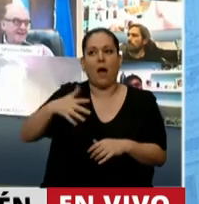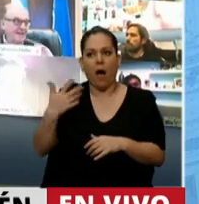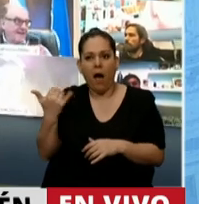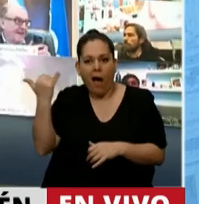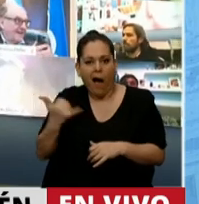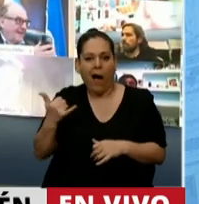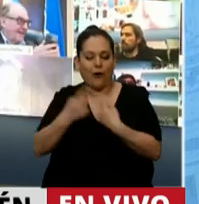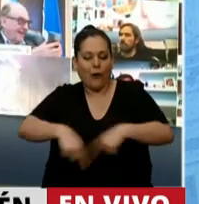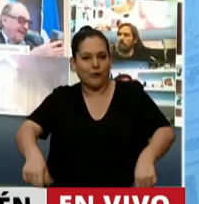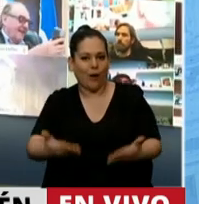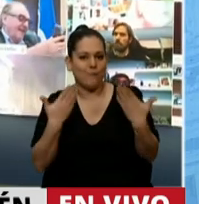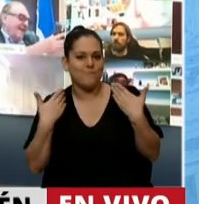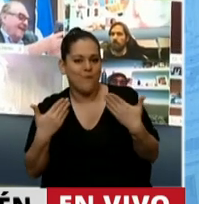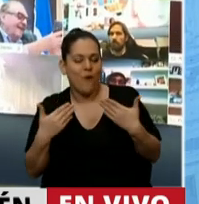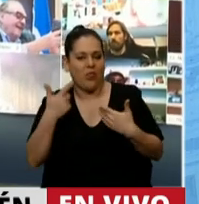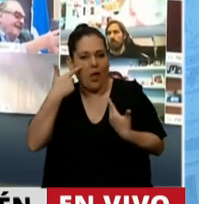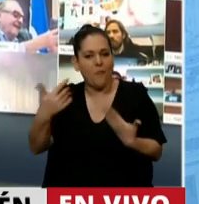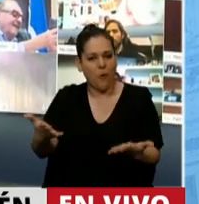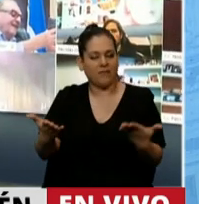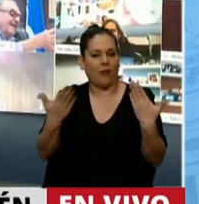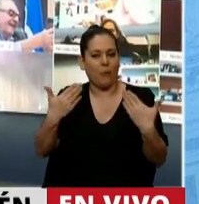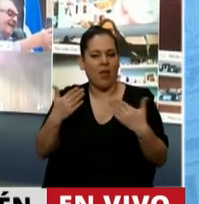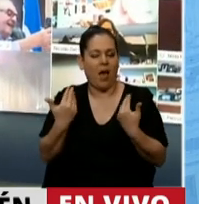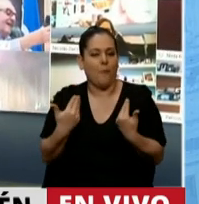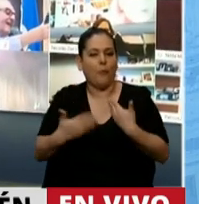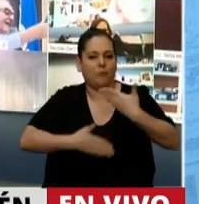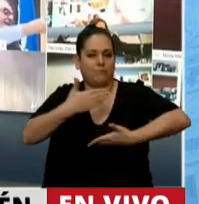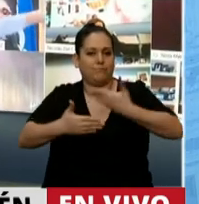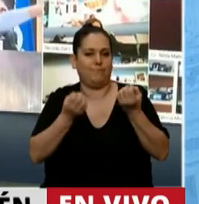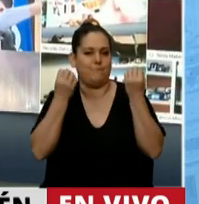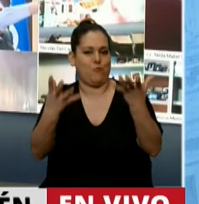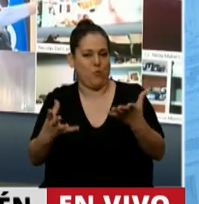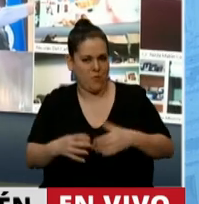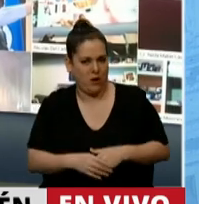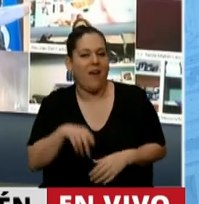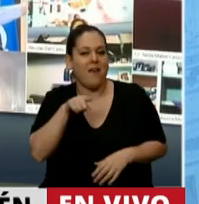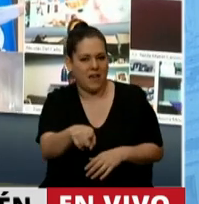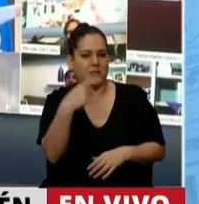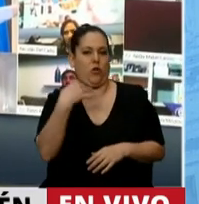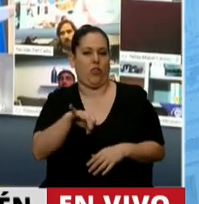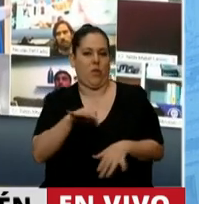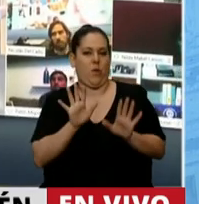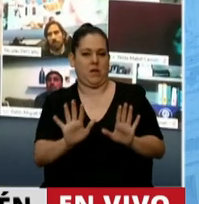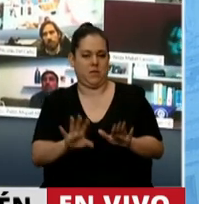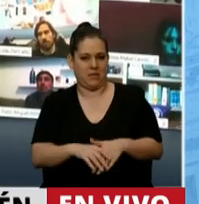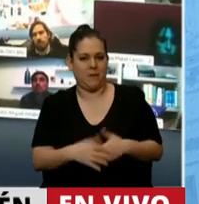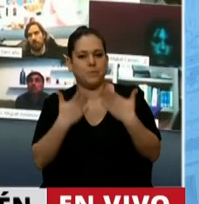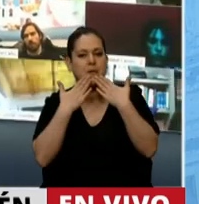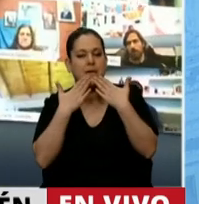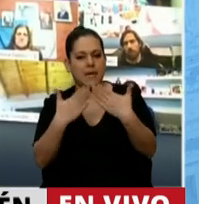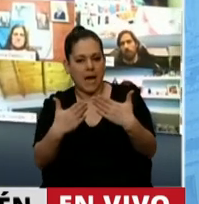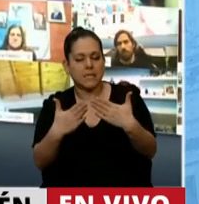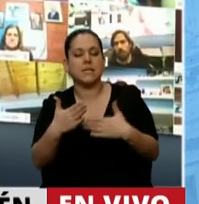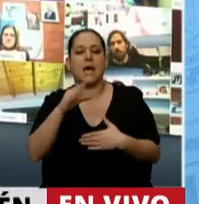nuestros talentos y demostramos una capacidad de superación asombrosa. Ese debe ser el camino. Gracias,